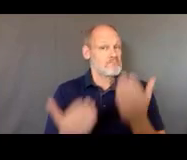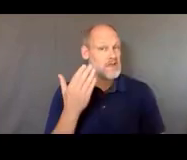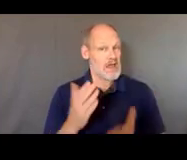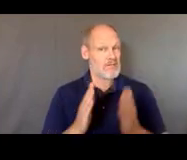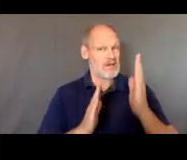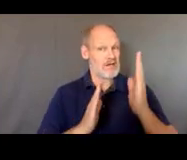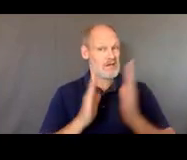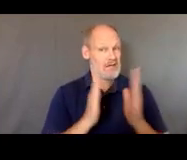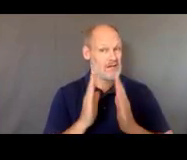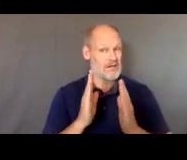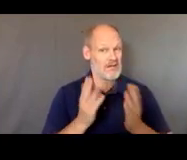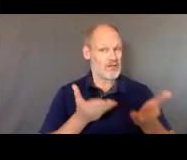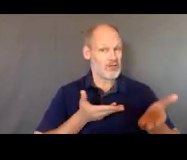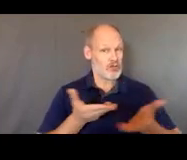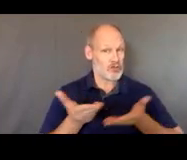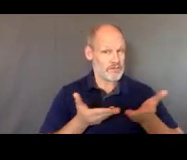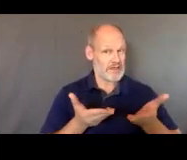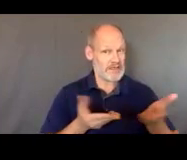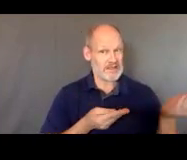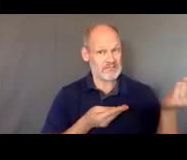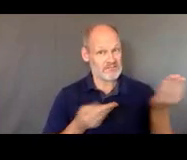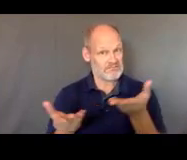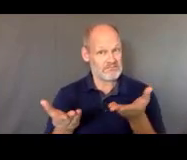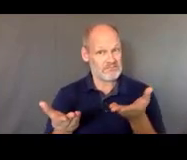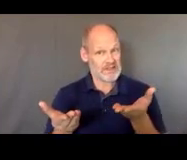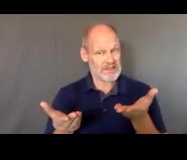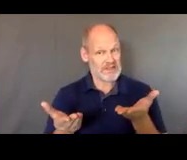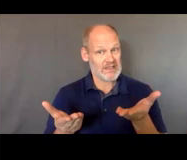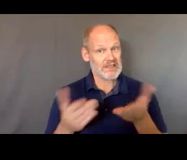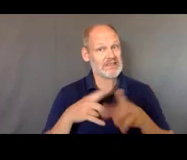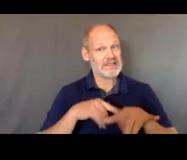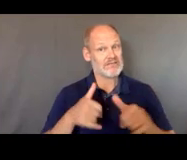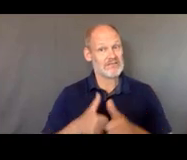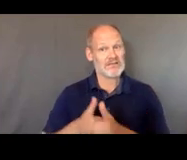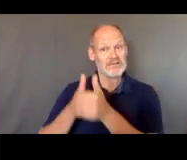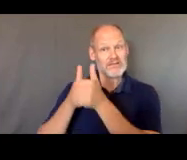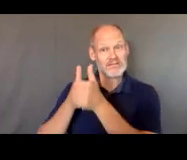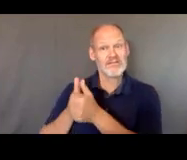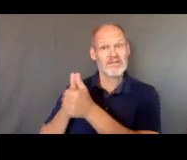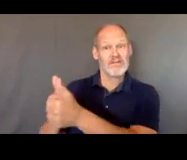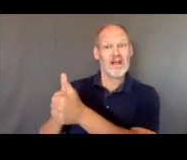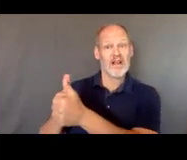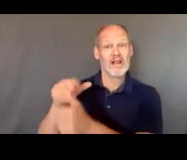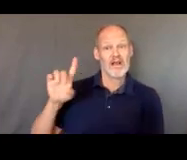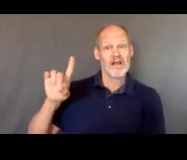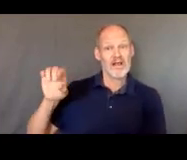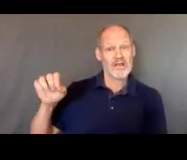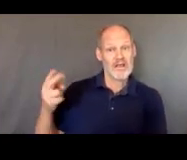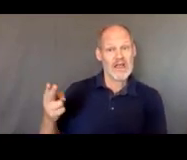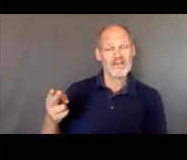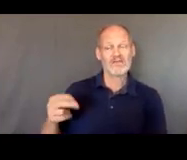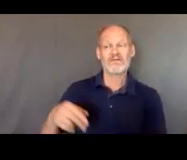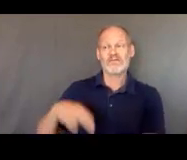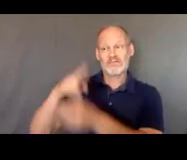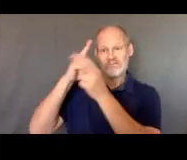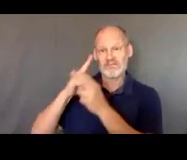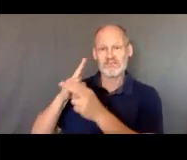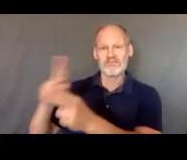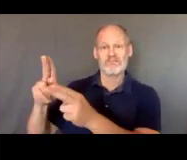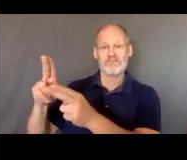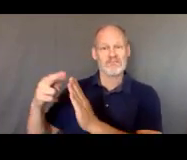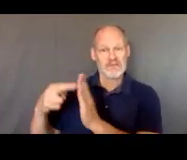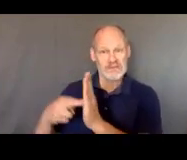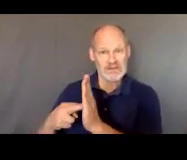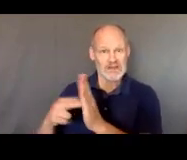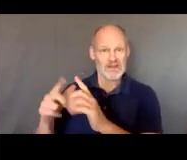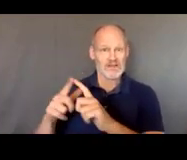persona y seguir entonces si pueden seguir las guías del departamento de salud sería lo mejor y tener